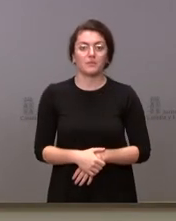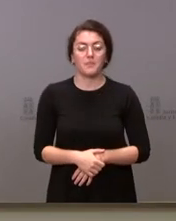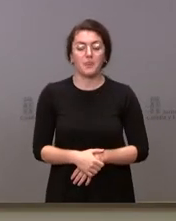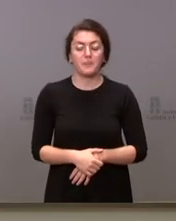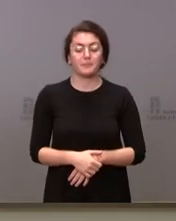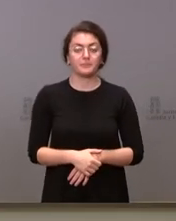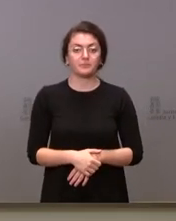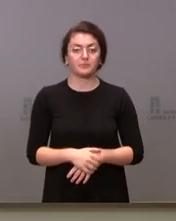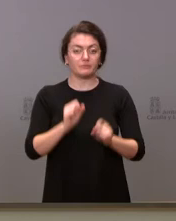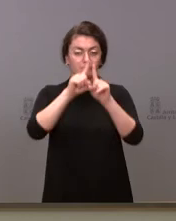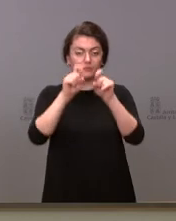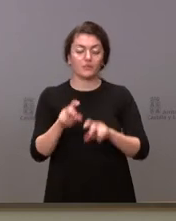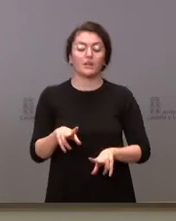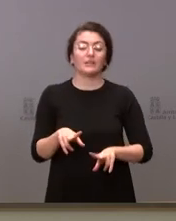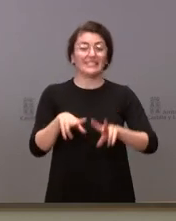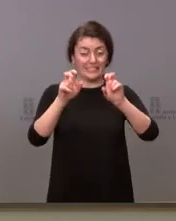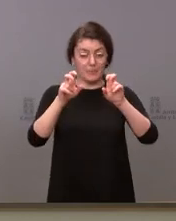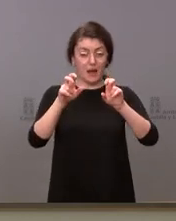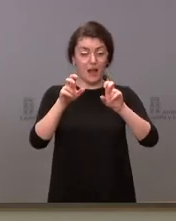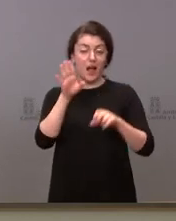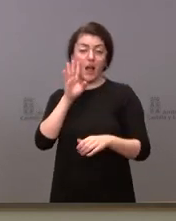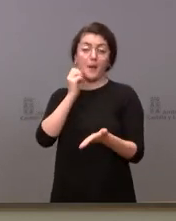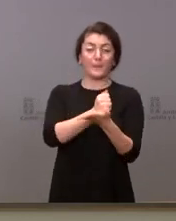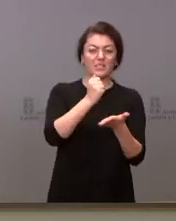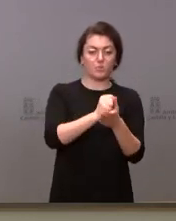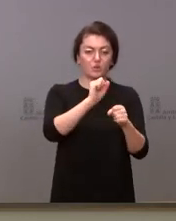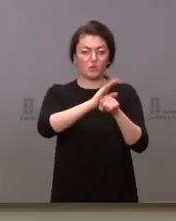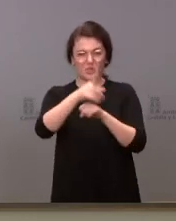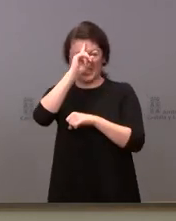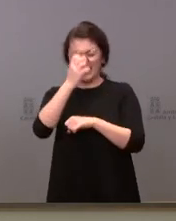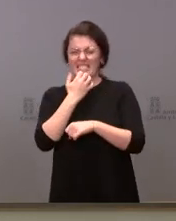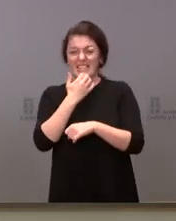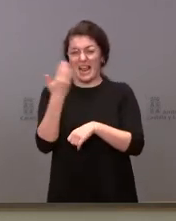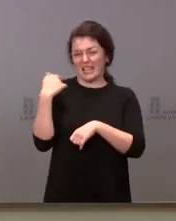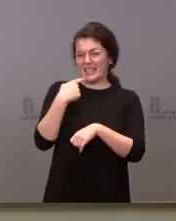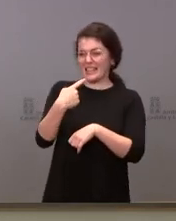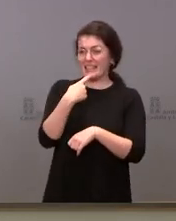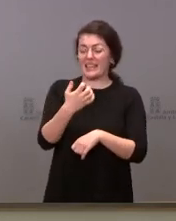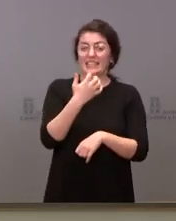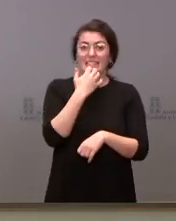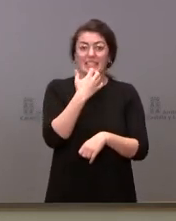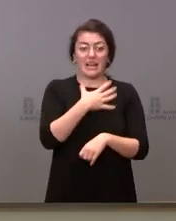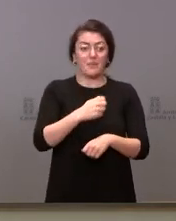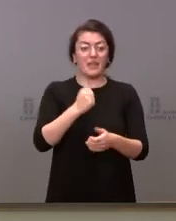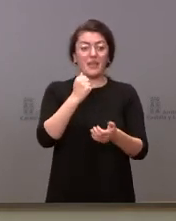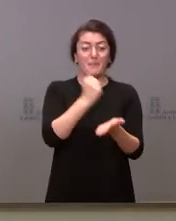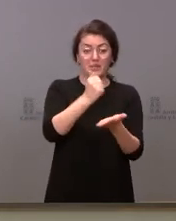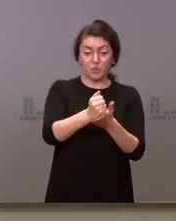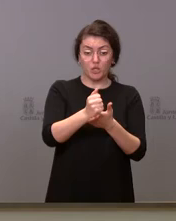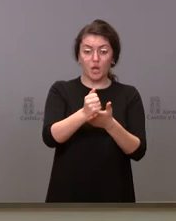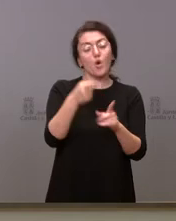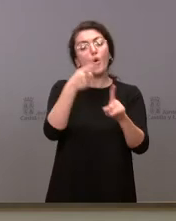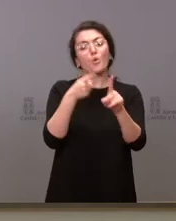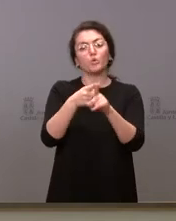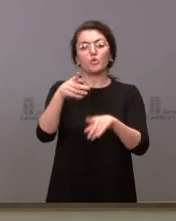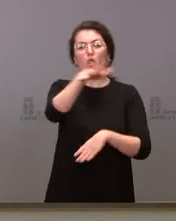Sí, por volver al tema del pasaporte COVID, no sé si antes me ha contestado si se plantean ampliar su uso a todos los recintos, a